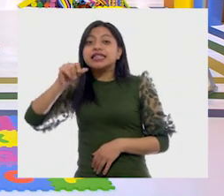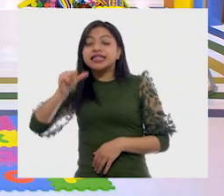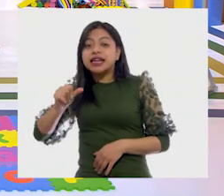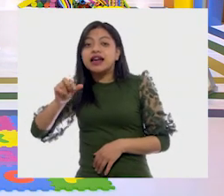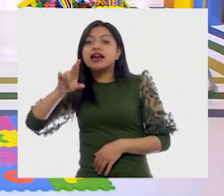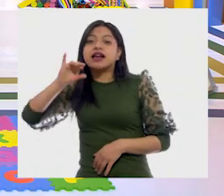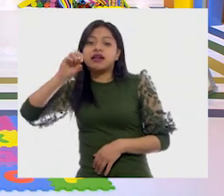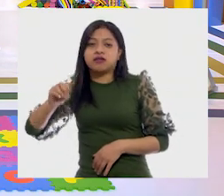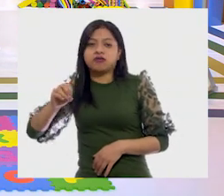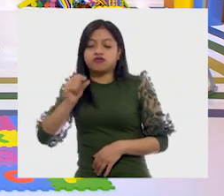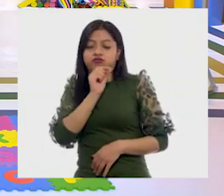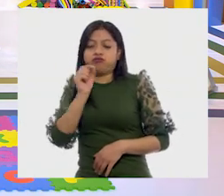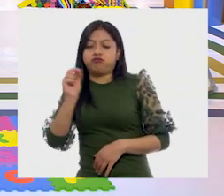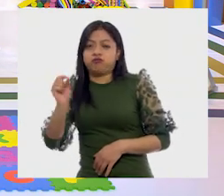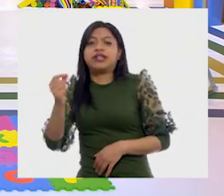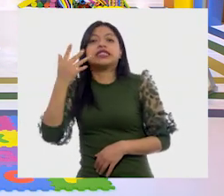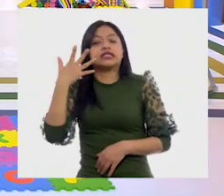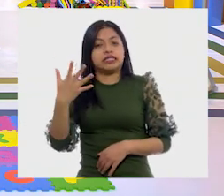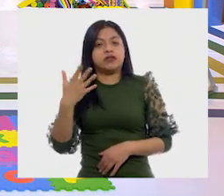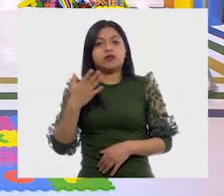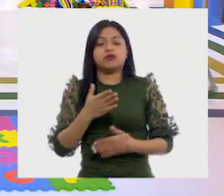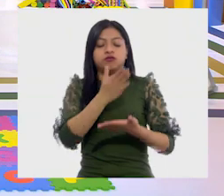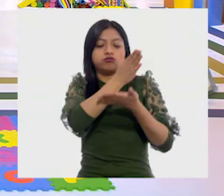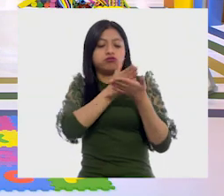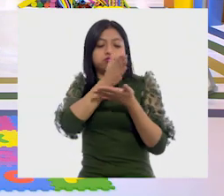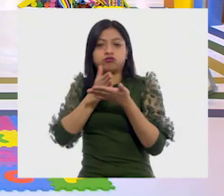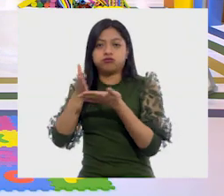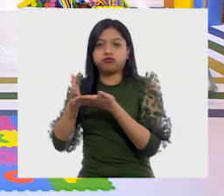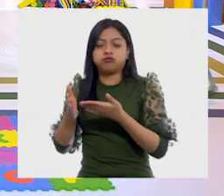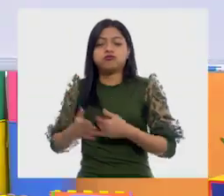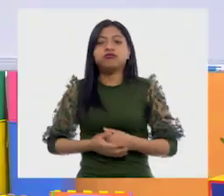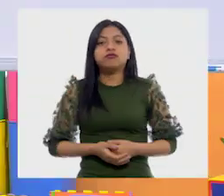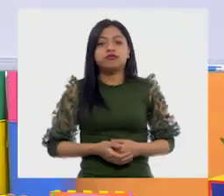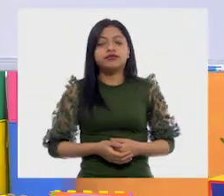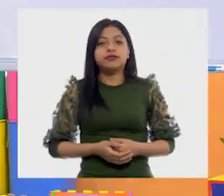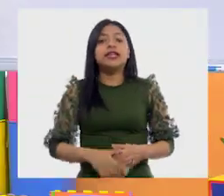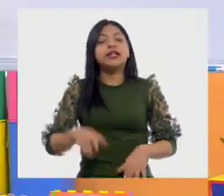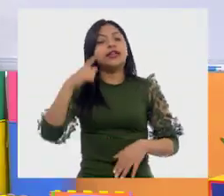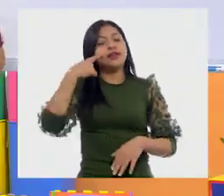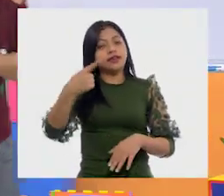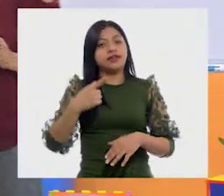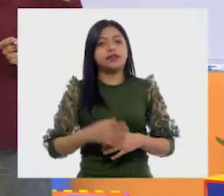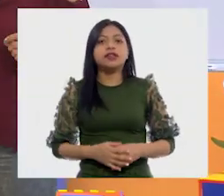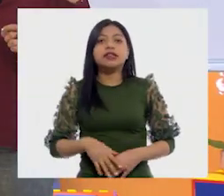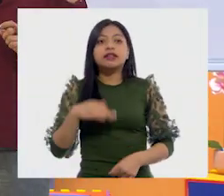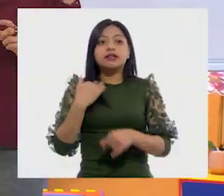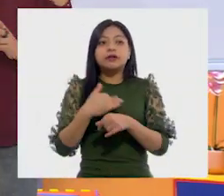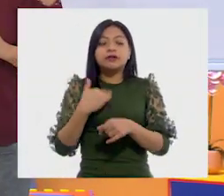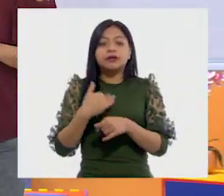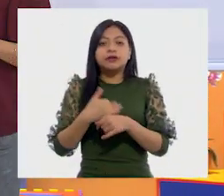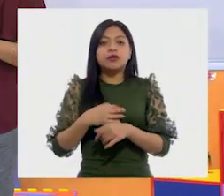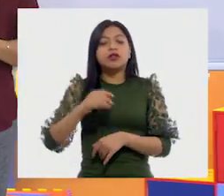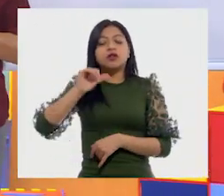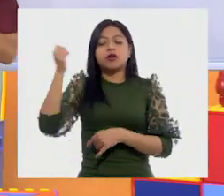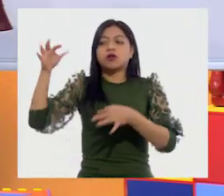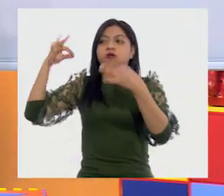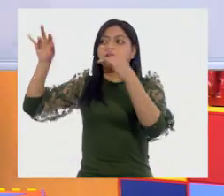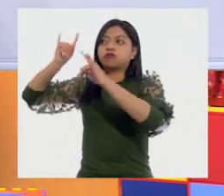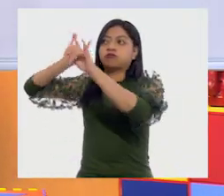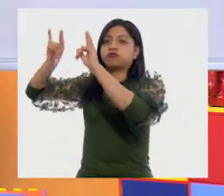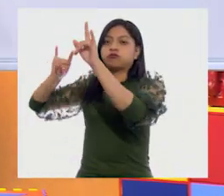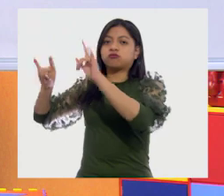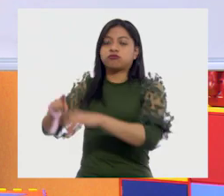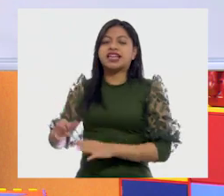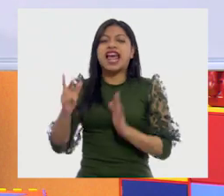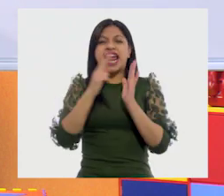Publicitario. Cinco también. También cinco, muy bien. Ahora te voy a decir el otro. Normativo.